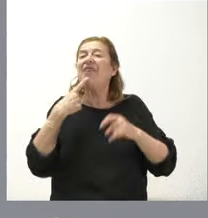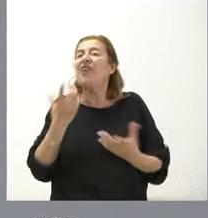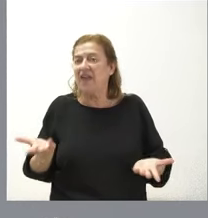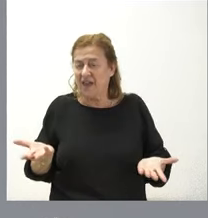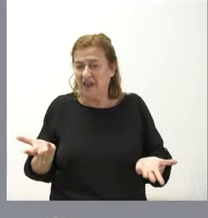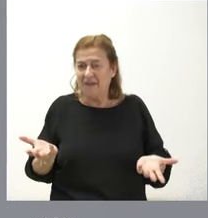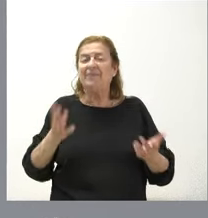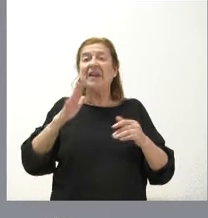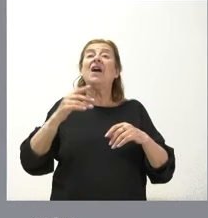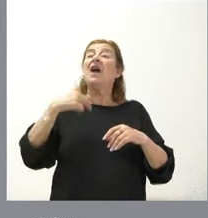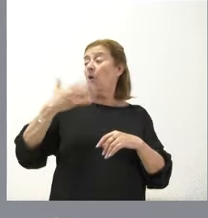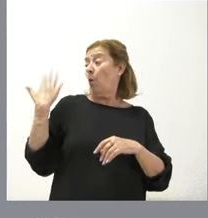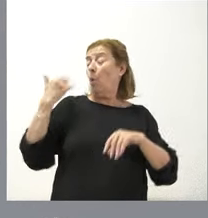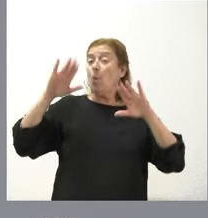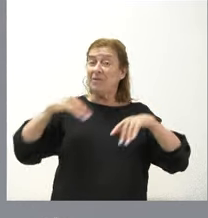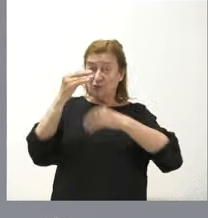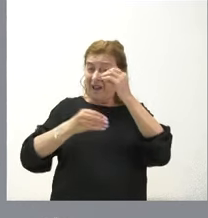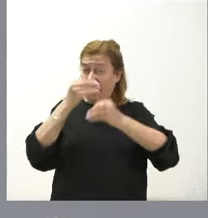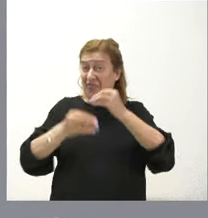Pues, los últimos que se hicieron